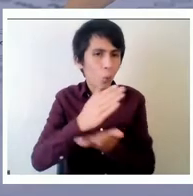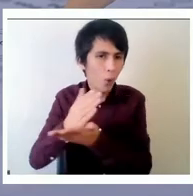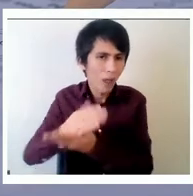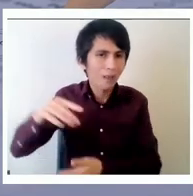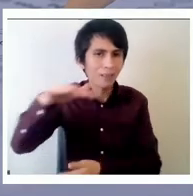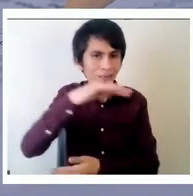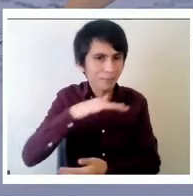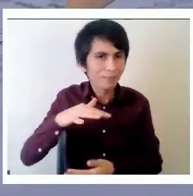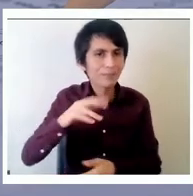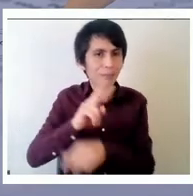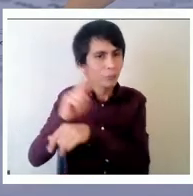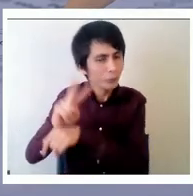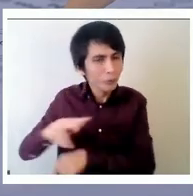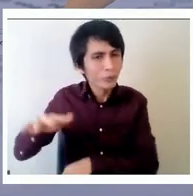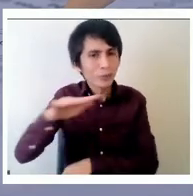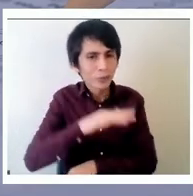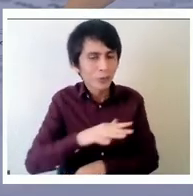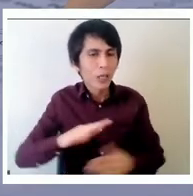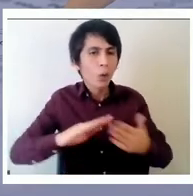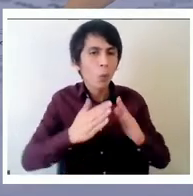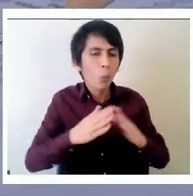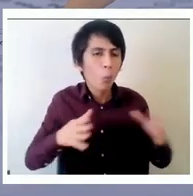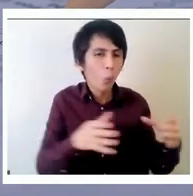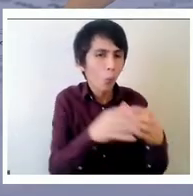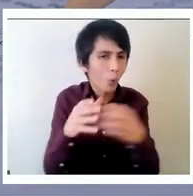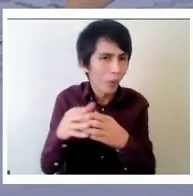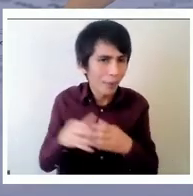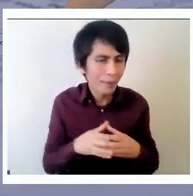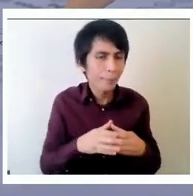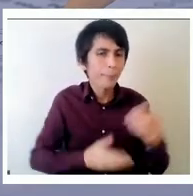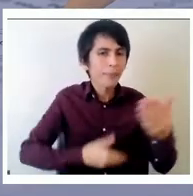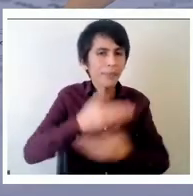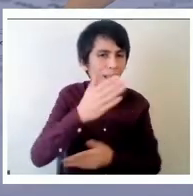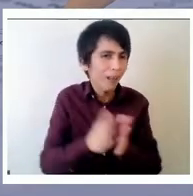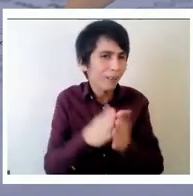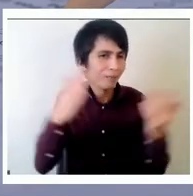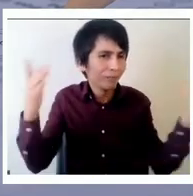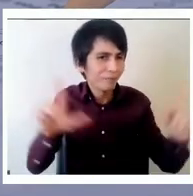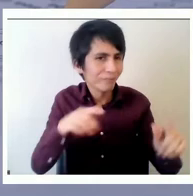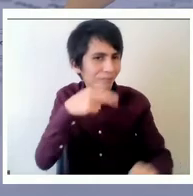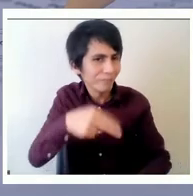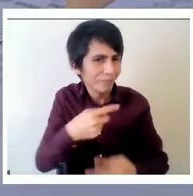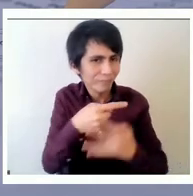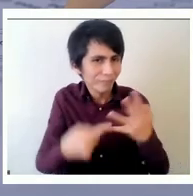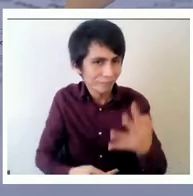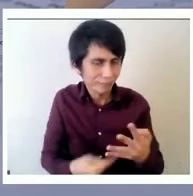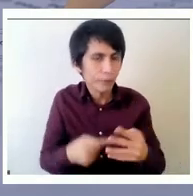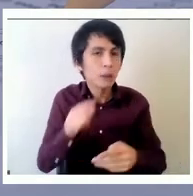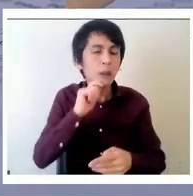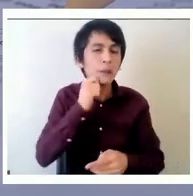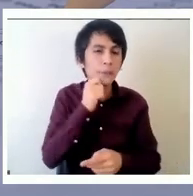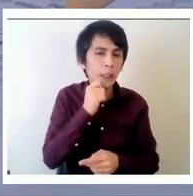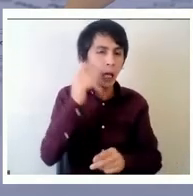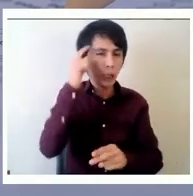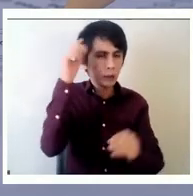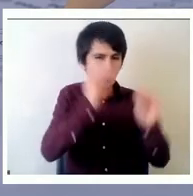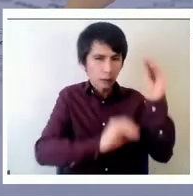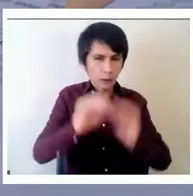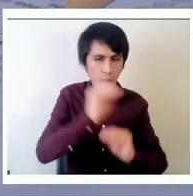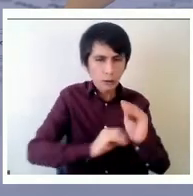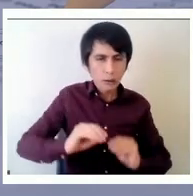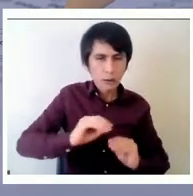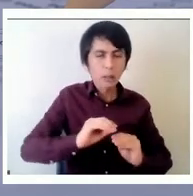las comunidades los medios de comunicación entonces tenemos que establecer un diseño que involucre la investigación